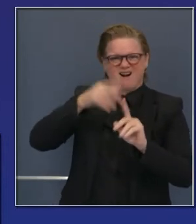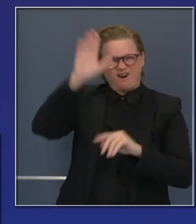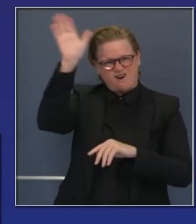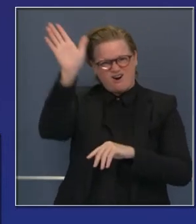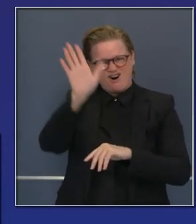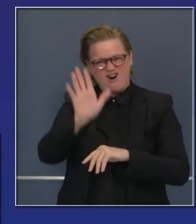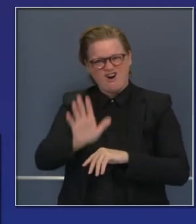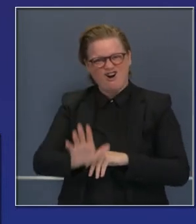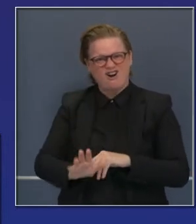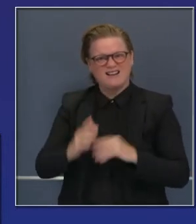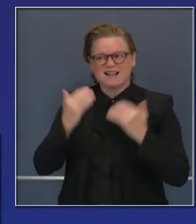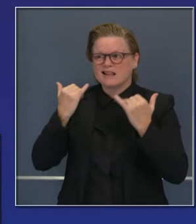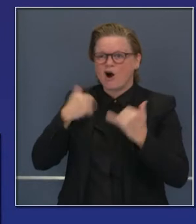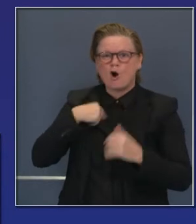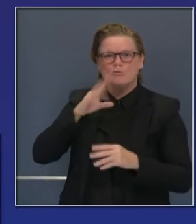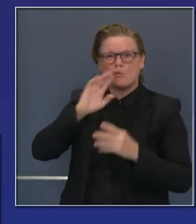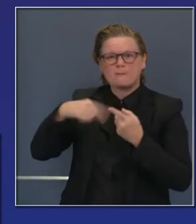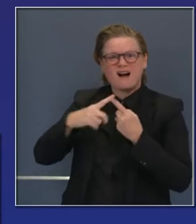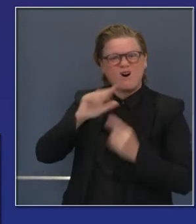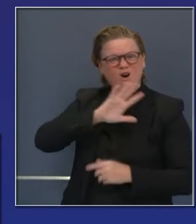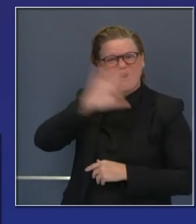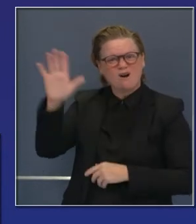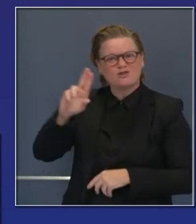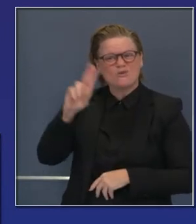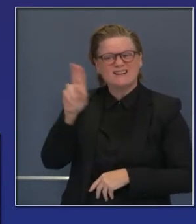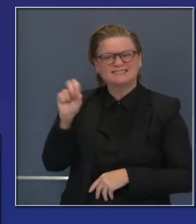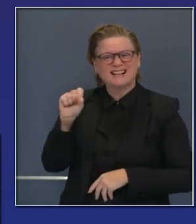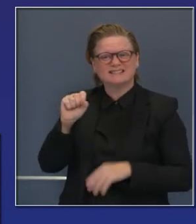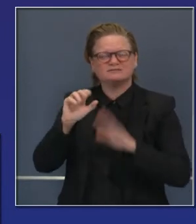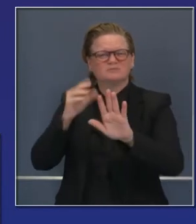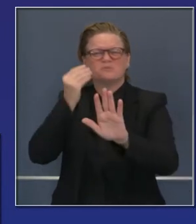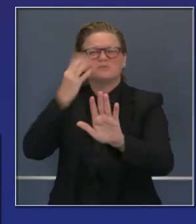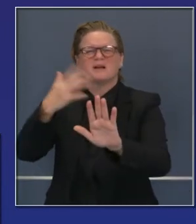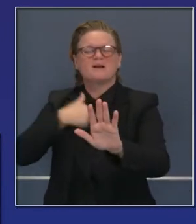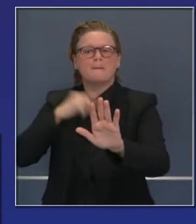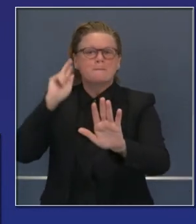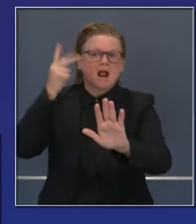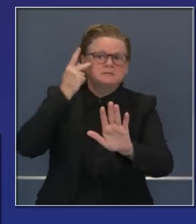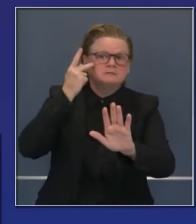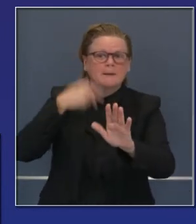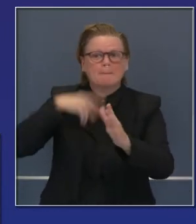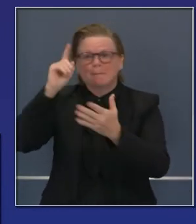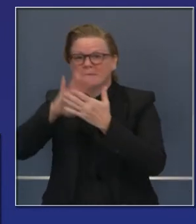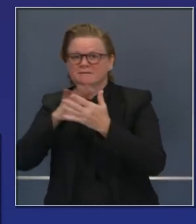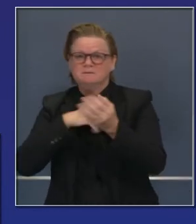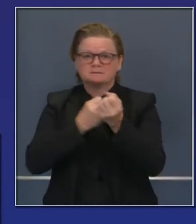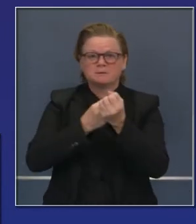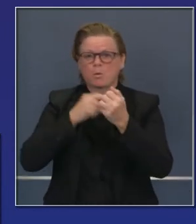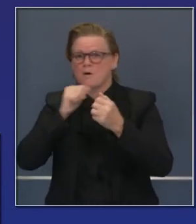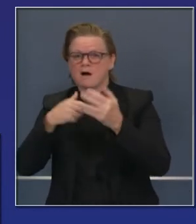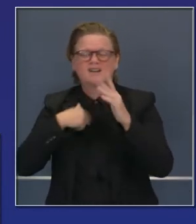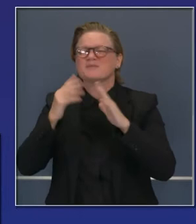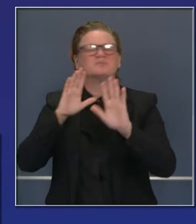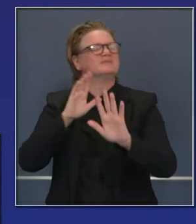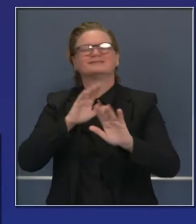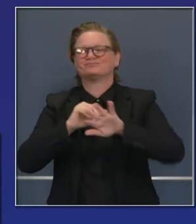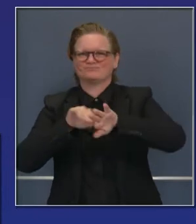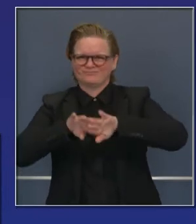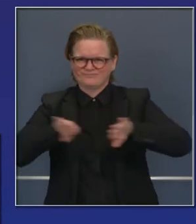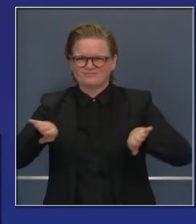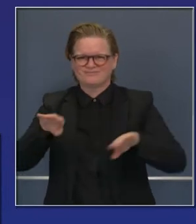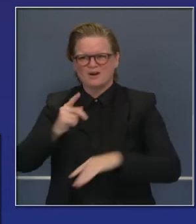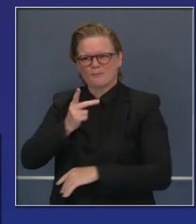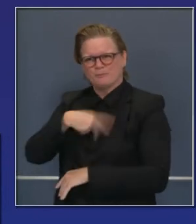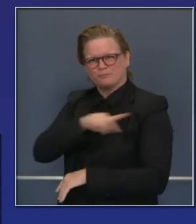apartar sus diferencias personales de la gente, tengo ideas personales, pero realmente es idea de que la gente hagan lo